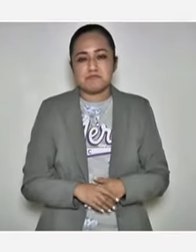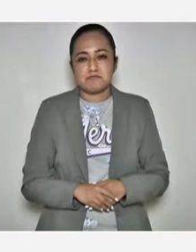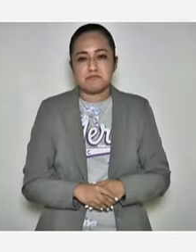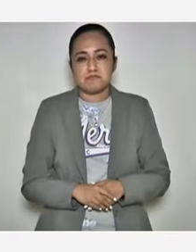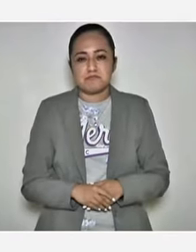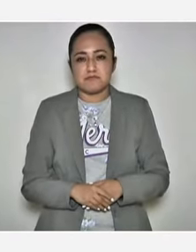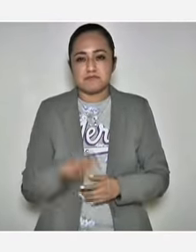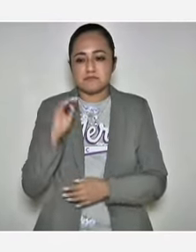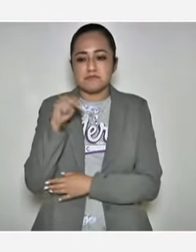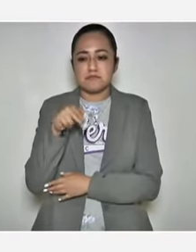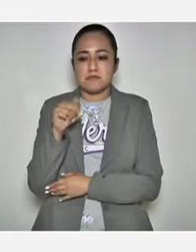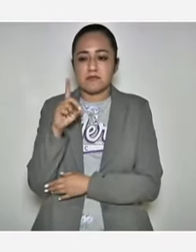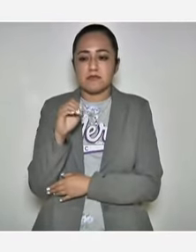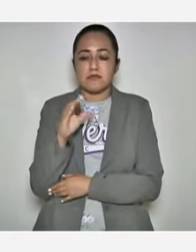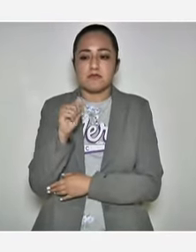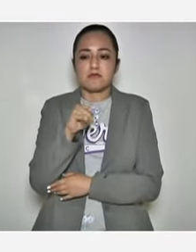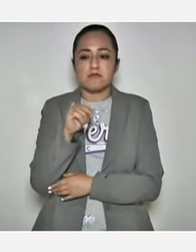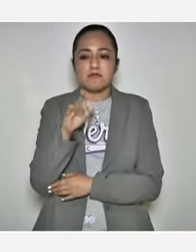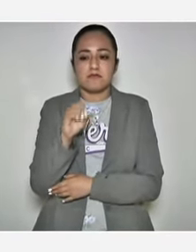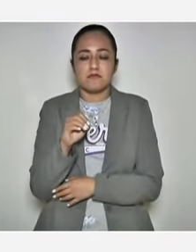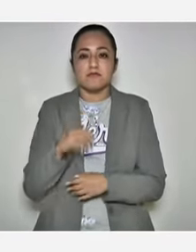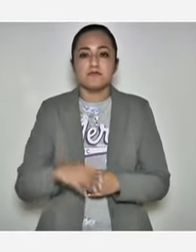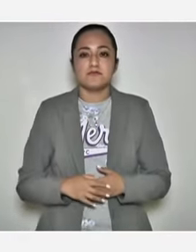Fernando Castilla, Controversia, Municipios Puebla.